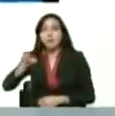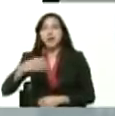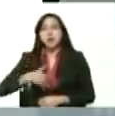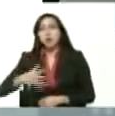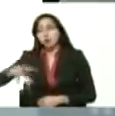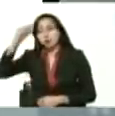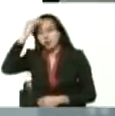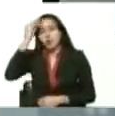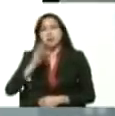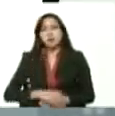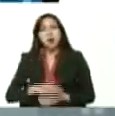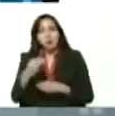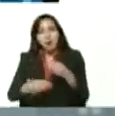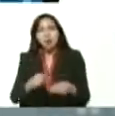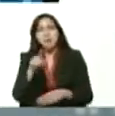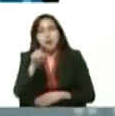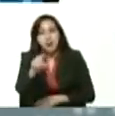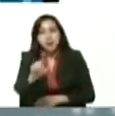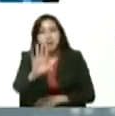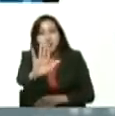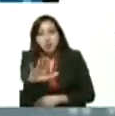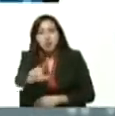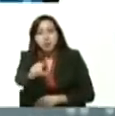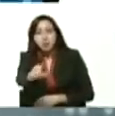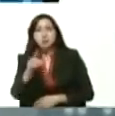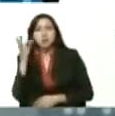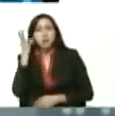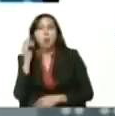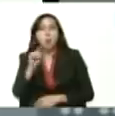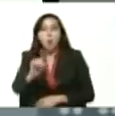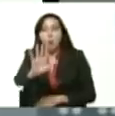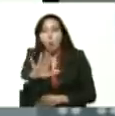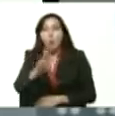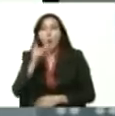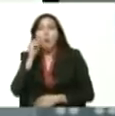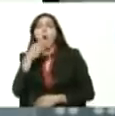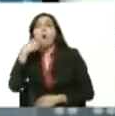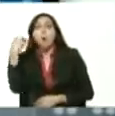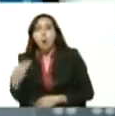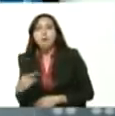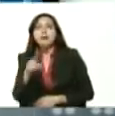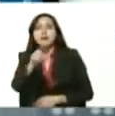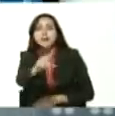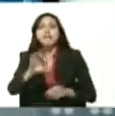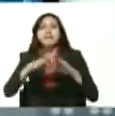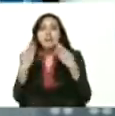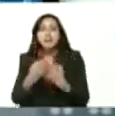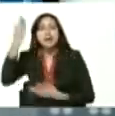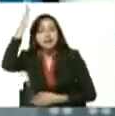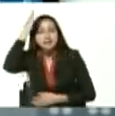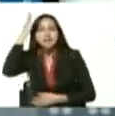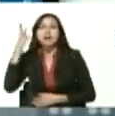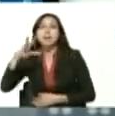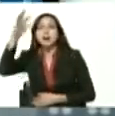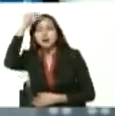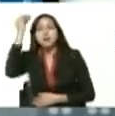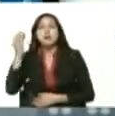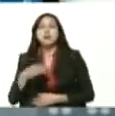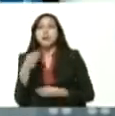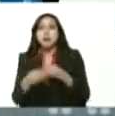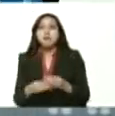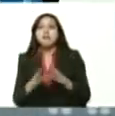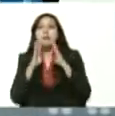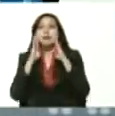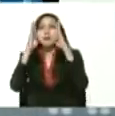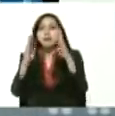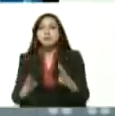sido creado para ti, mujer, para ti, hombre, para ti, joven, para ti, familia, para beneficiar toda